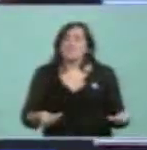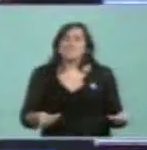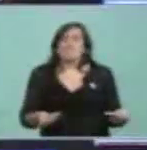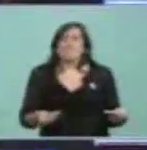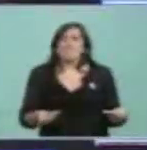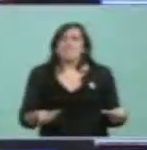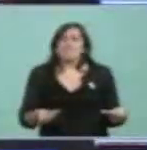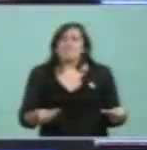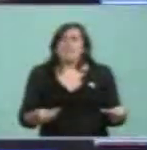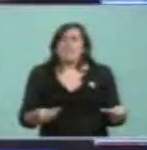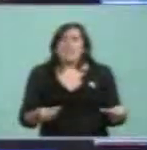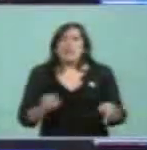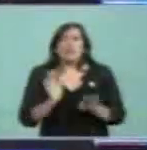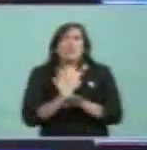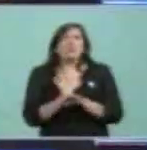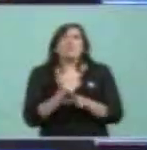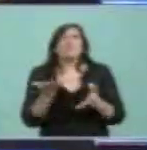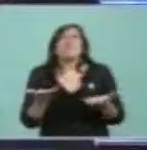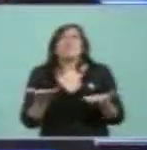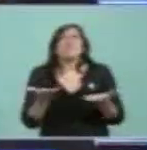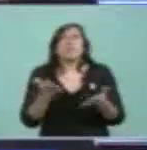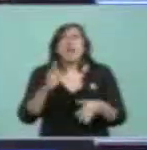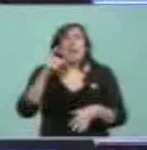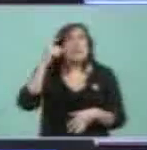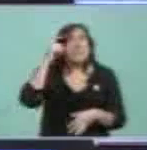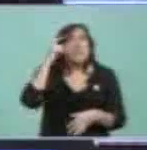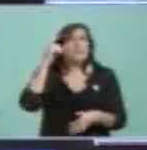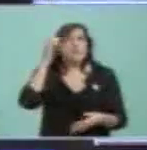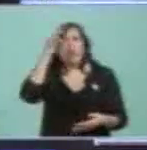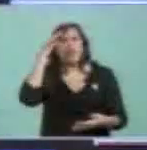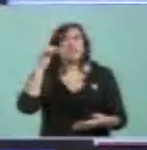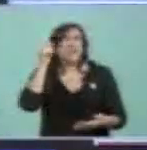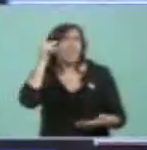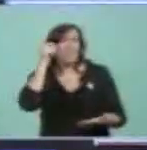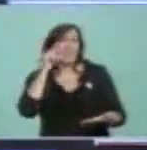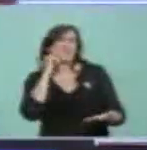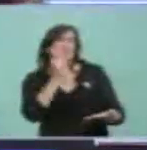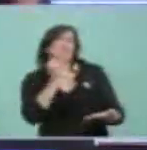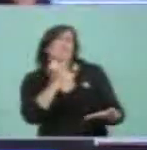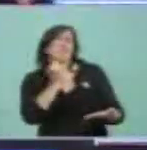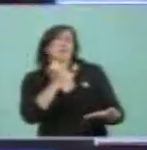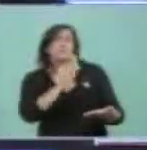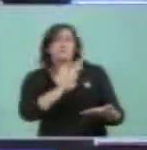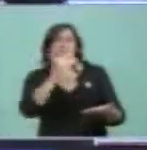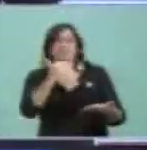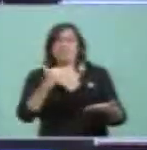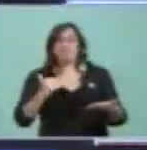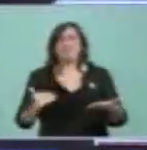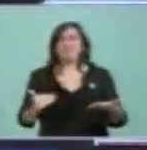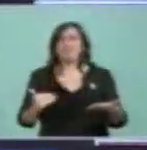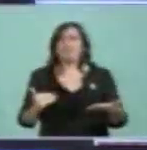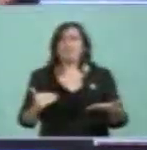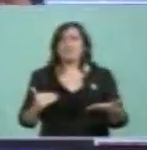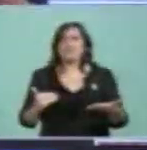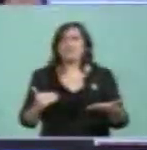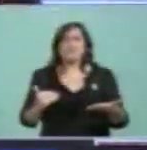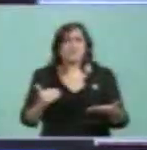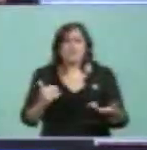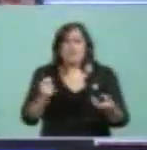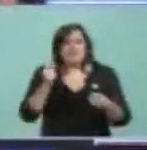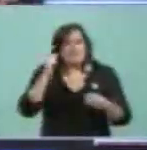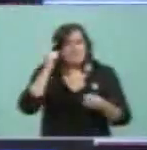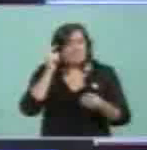porque fueron 10 o 12 ideas y fueron así,